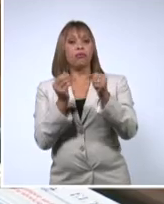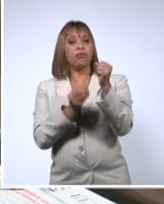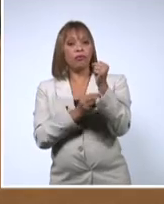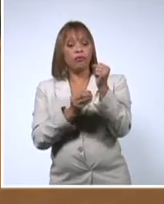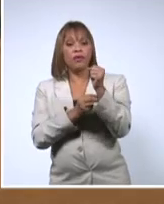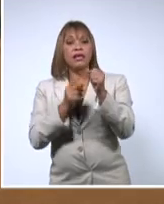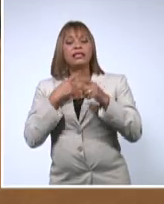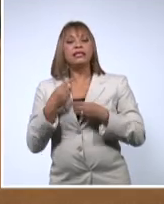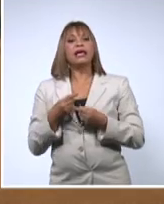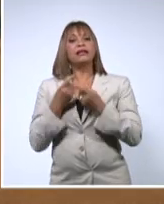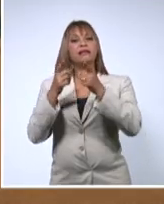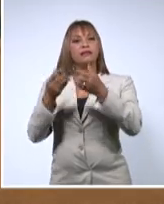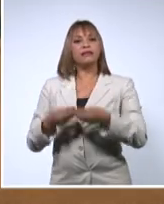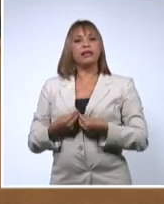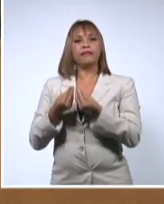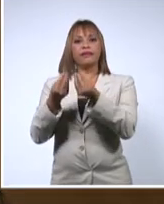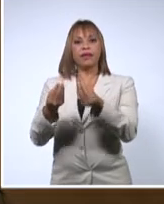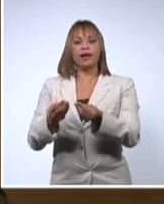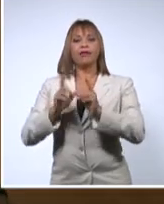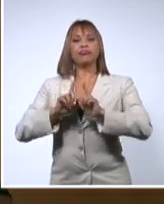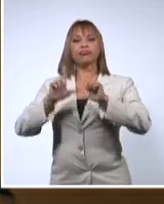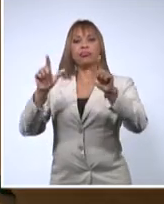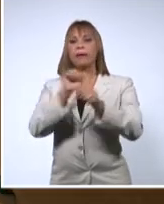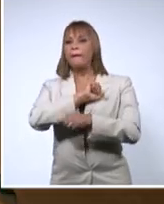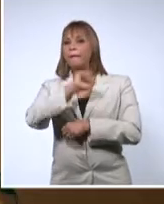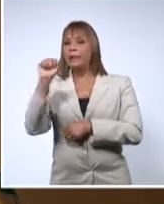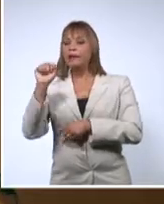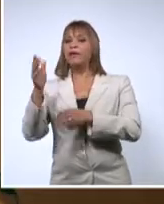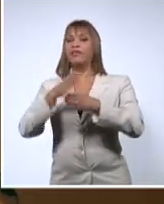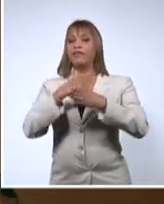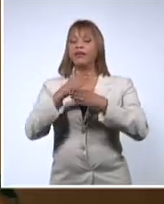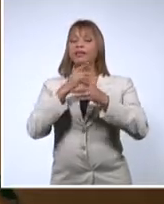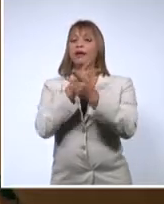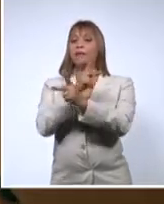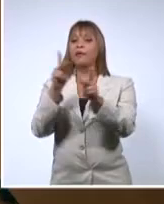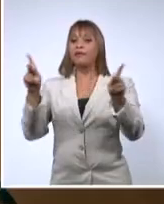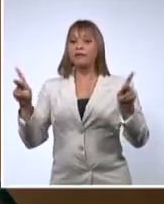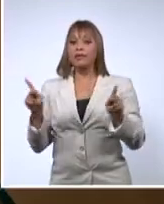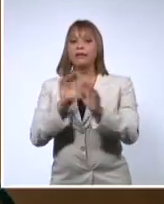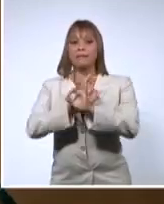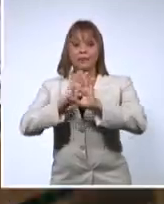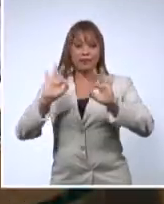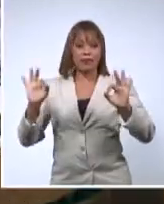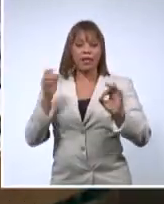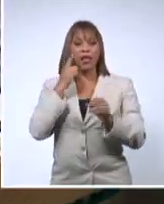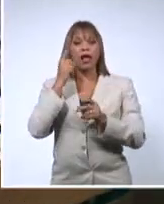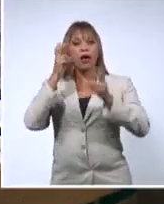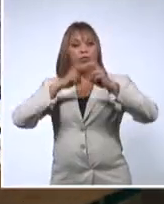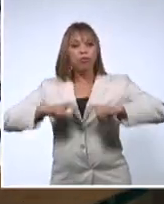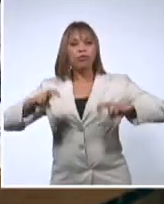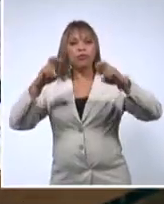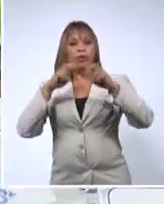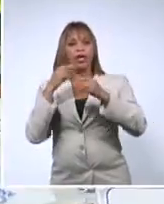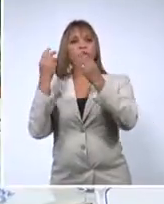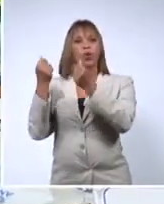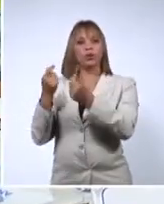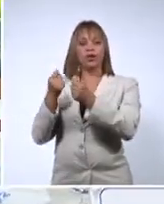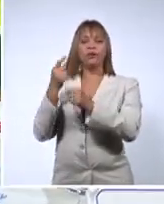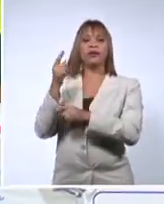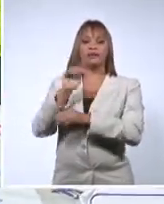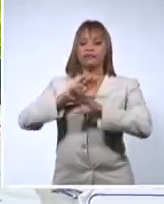se entregaron los premios por la obra de la vida a prestigiosos profesionales en las especialidades de auditoría, contabilidad y economía.